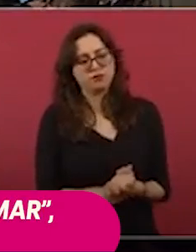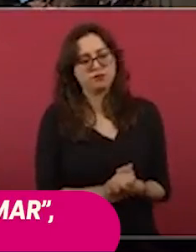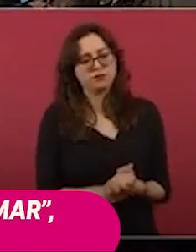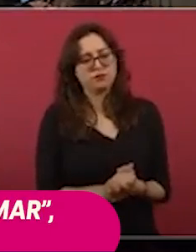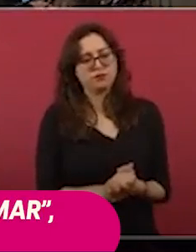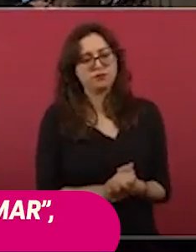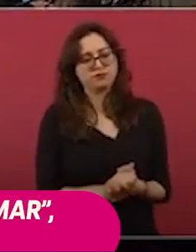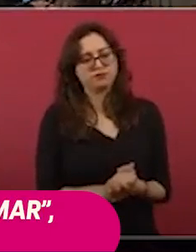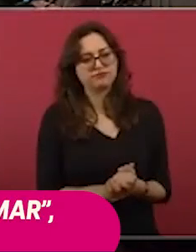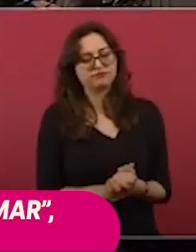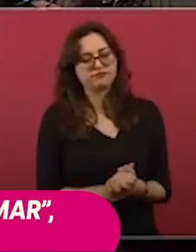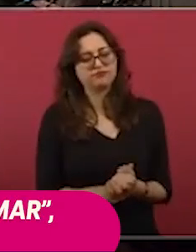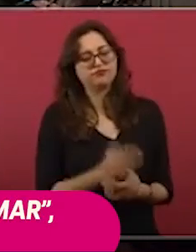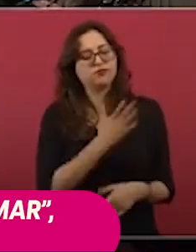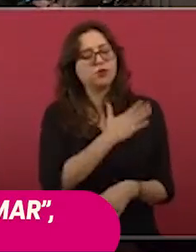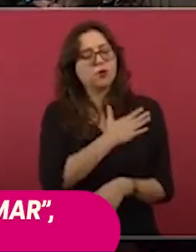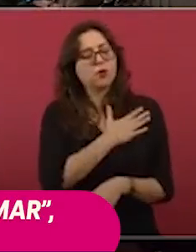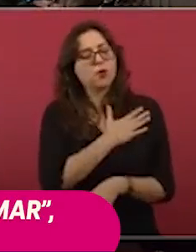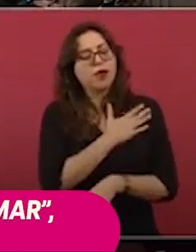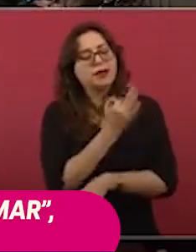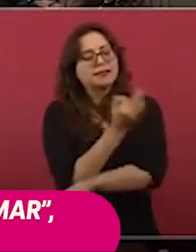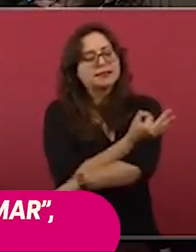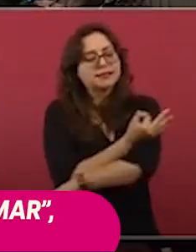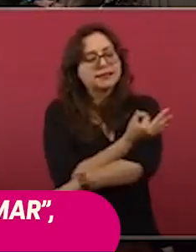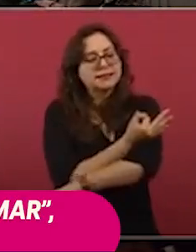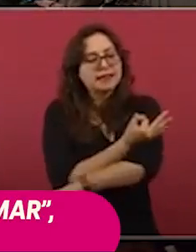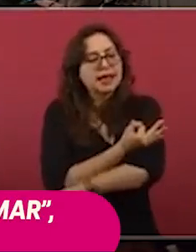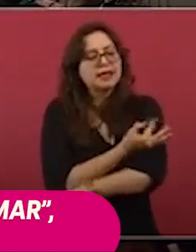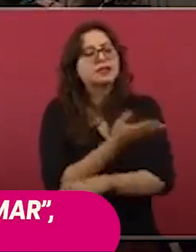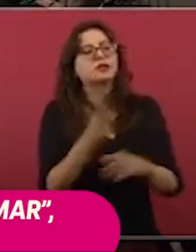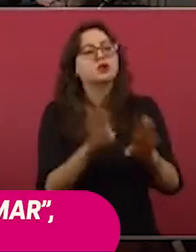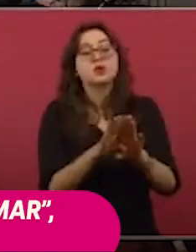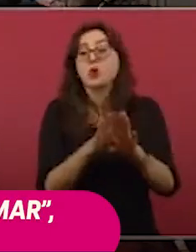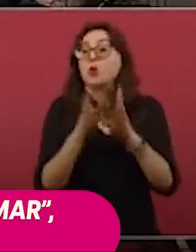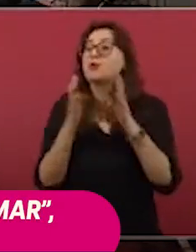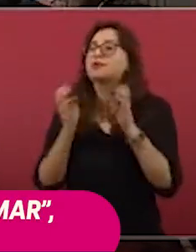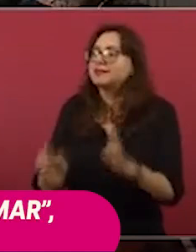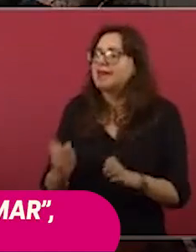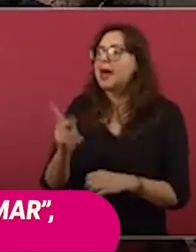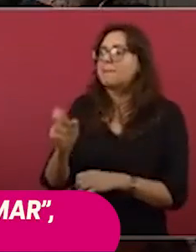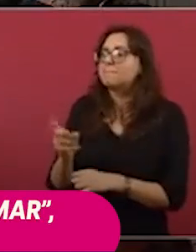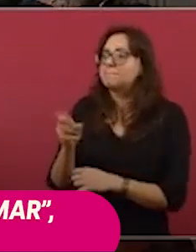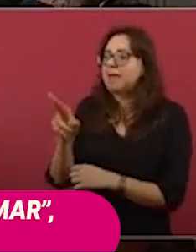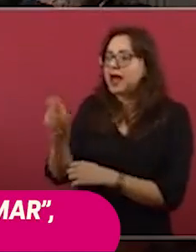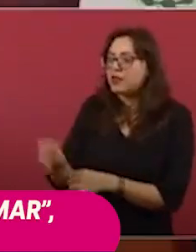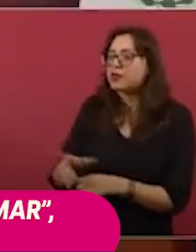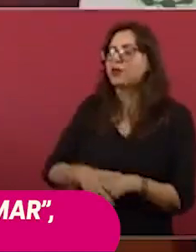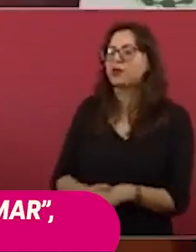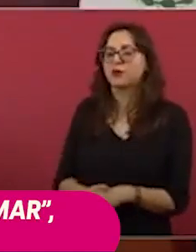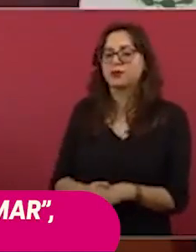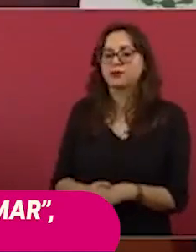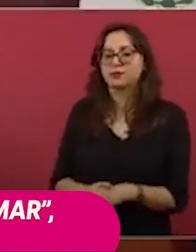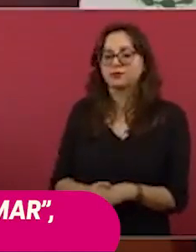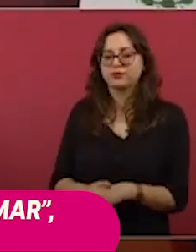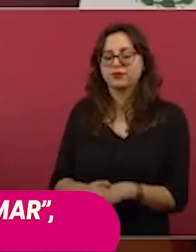Sí, secretario, buenas tardes. ¿Cómo estás? Pedro?, le dice el gobernador.